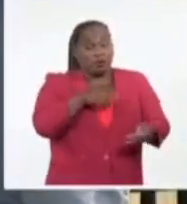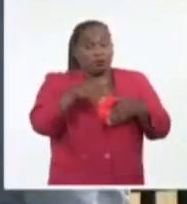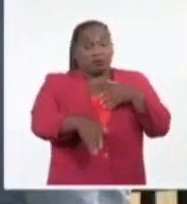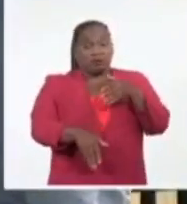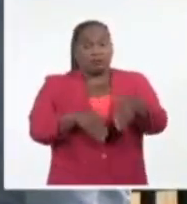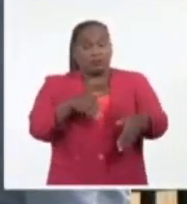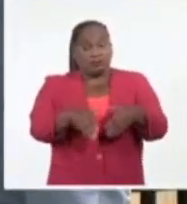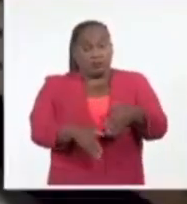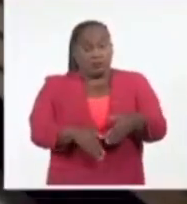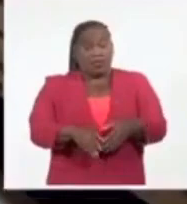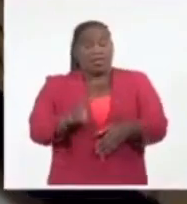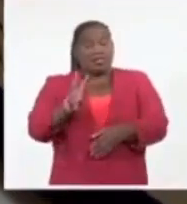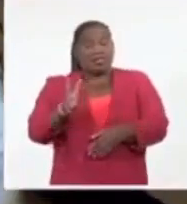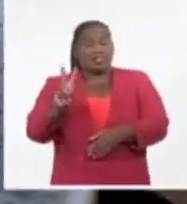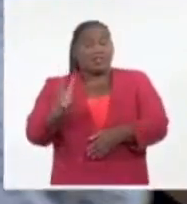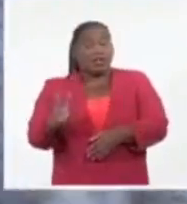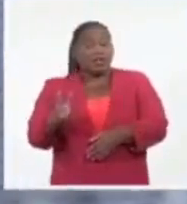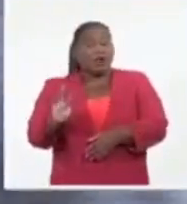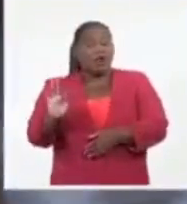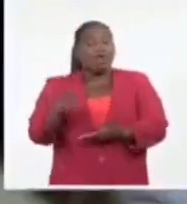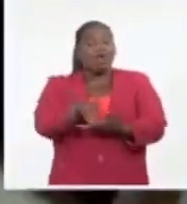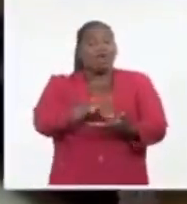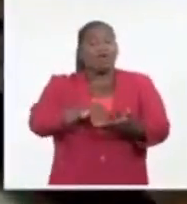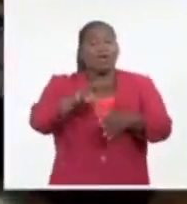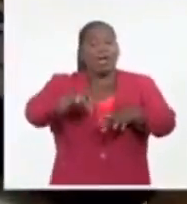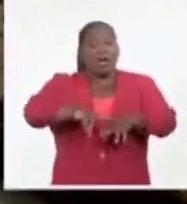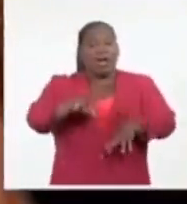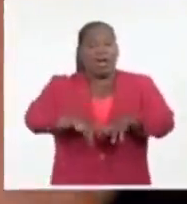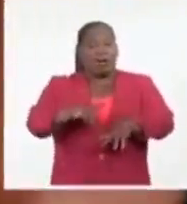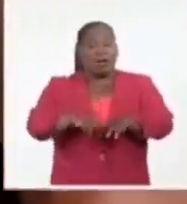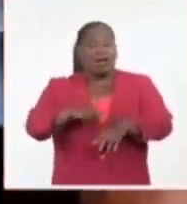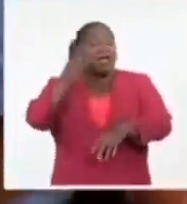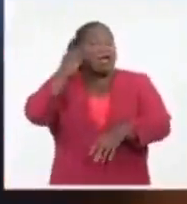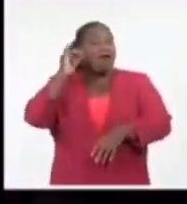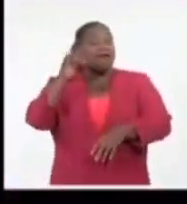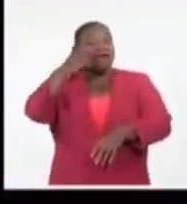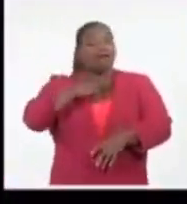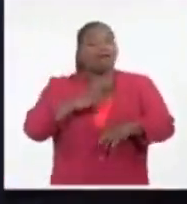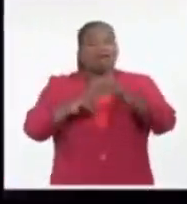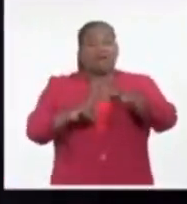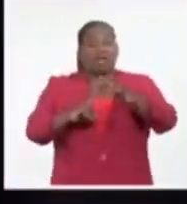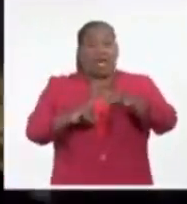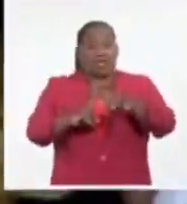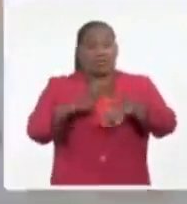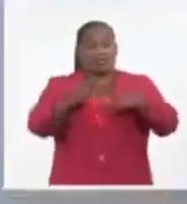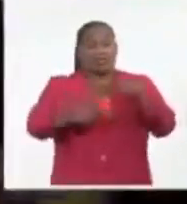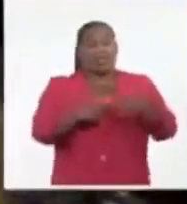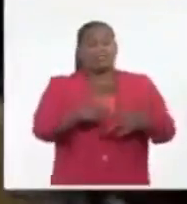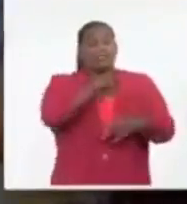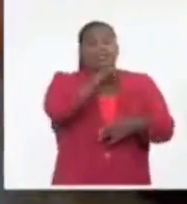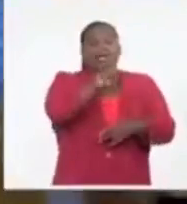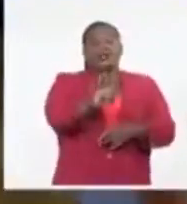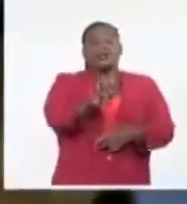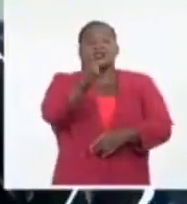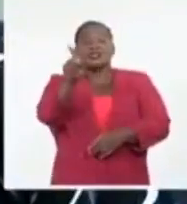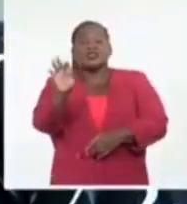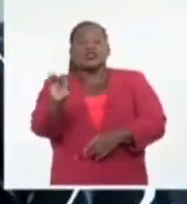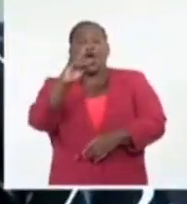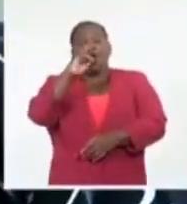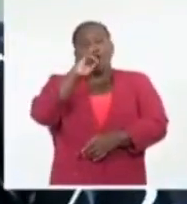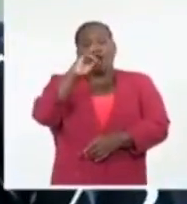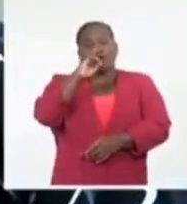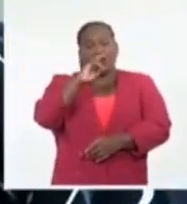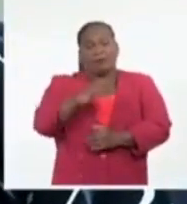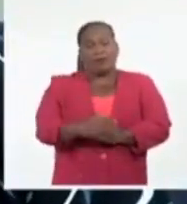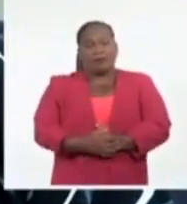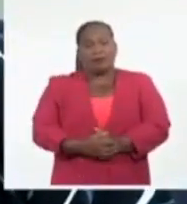38 de la Feria Internacional de La Habana FIAP 2022 a celebrarse entre los días 14 y 18 de noviembre. Es